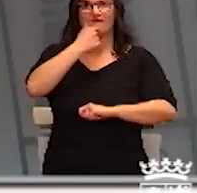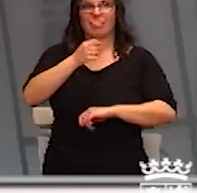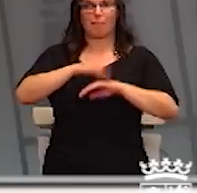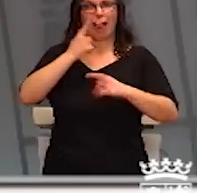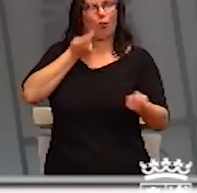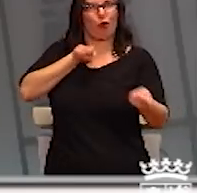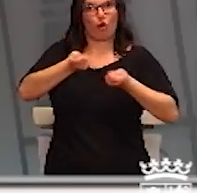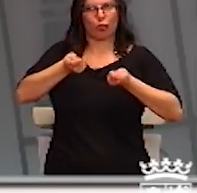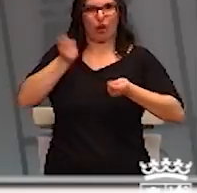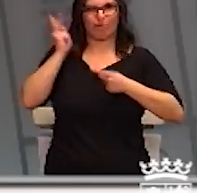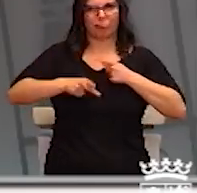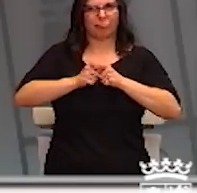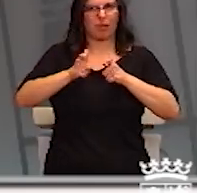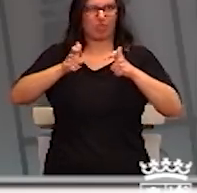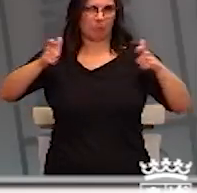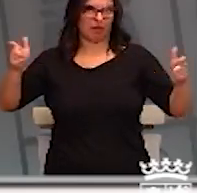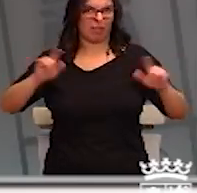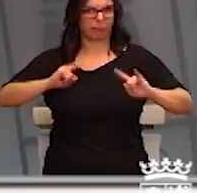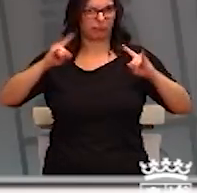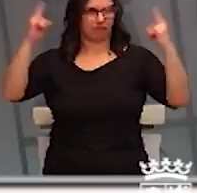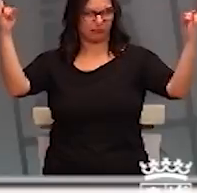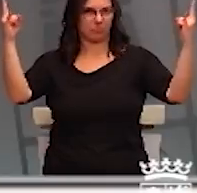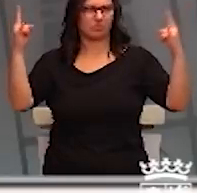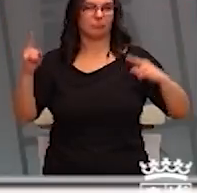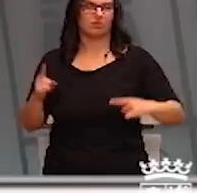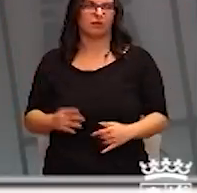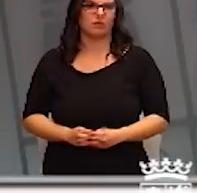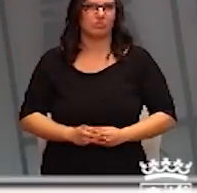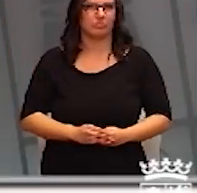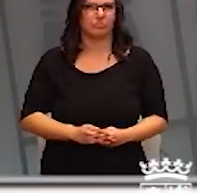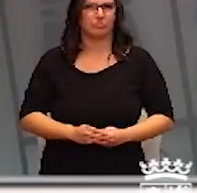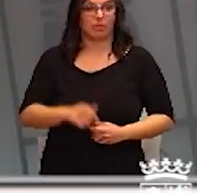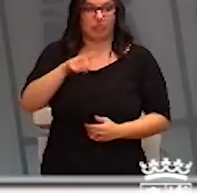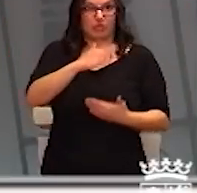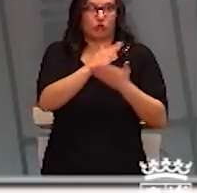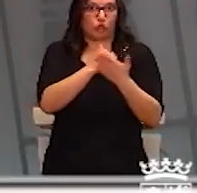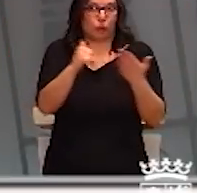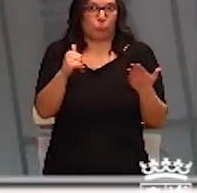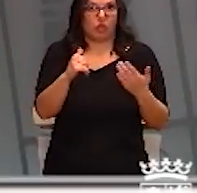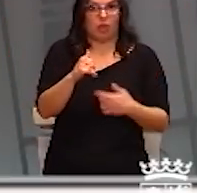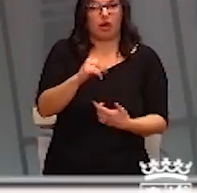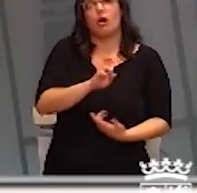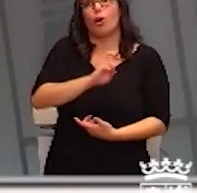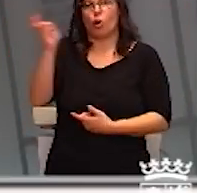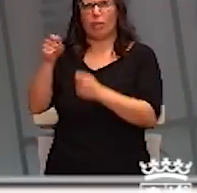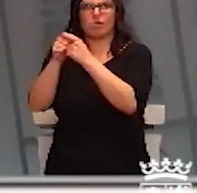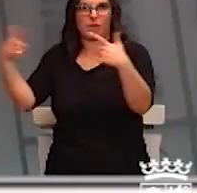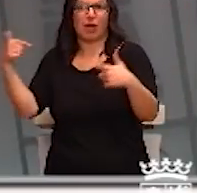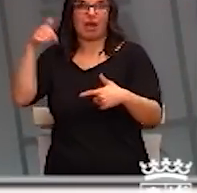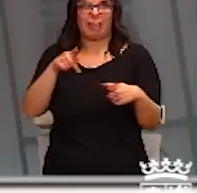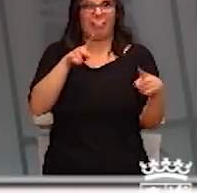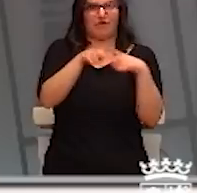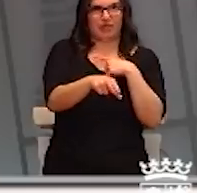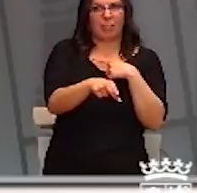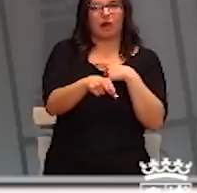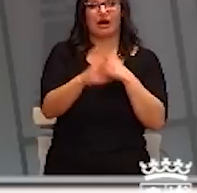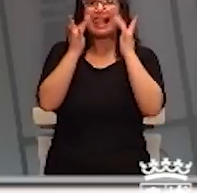evitar una escalada en esta comunidad como ha podido ocurrir en otras. Aplicar las